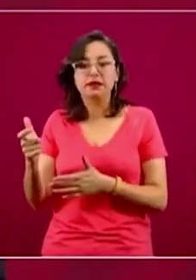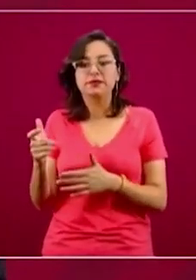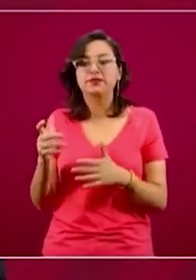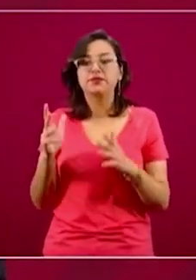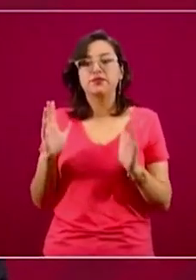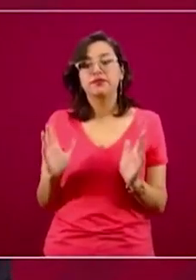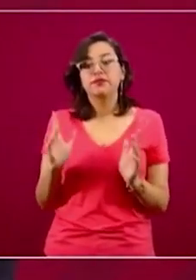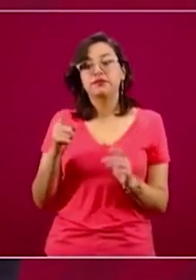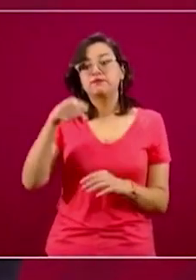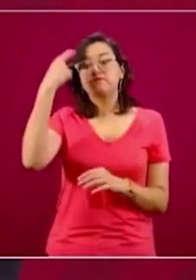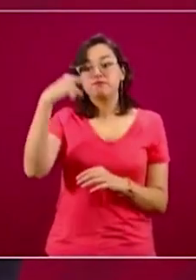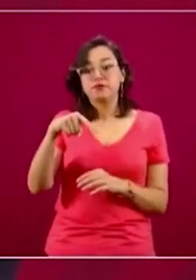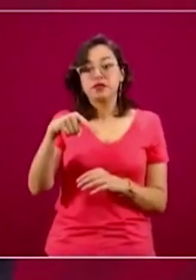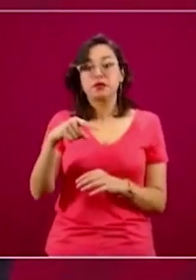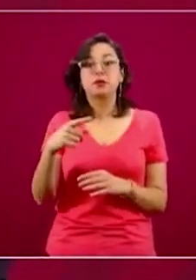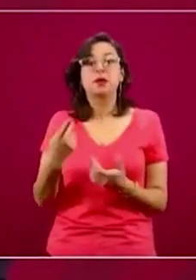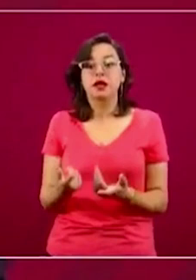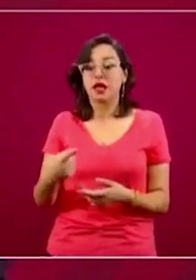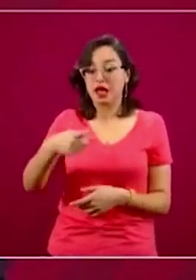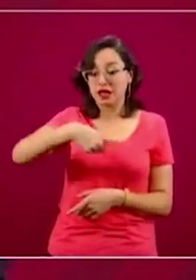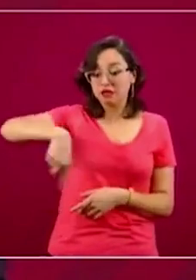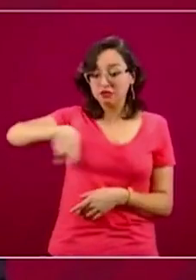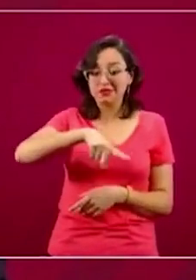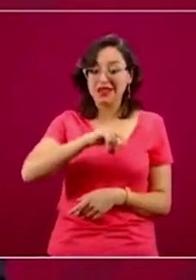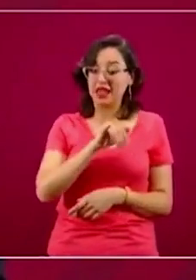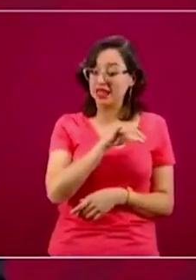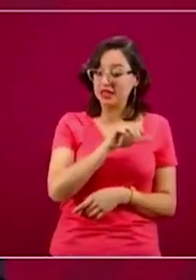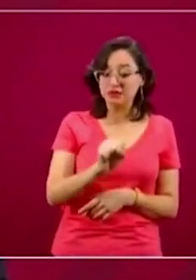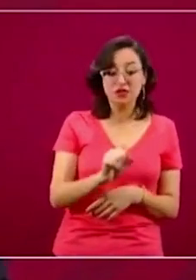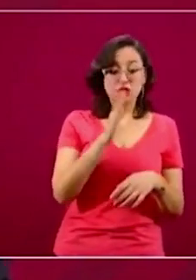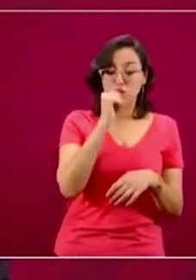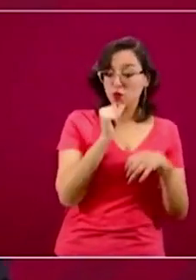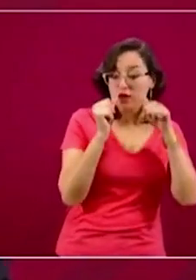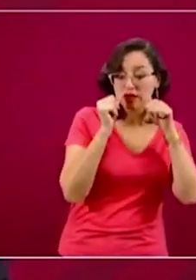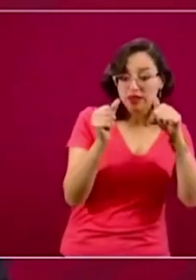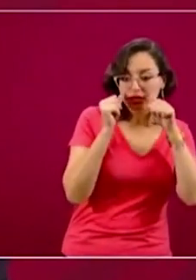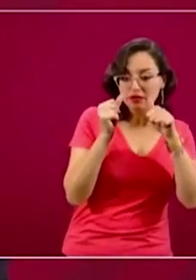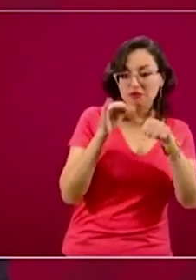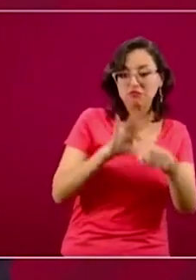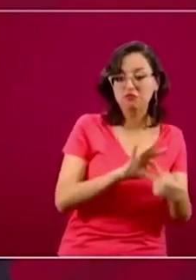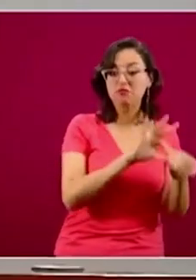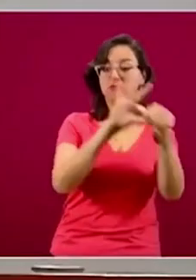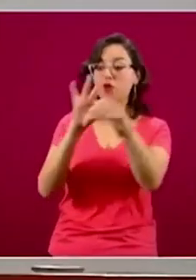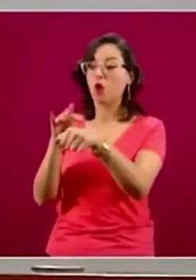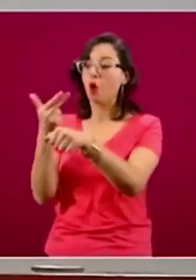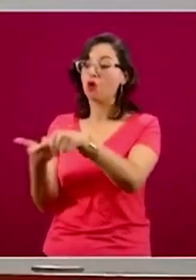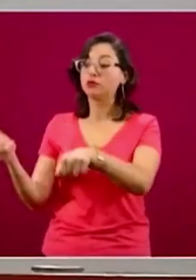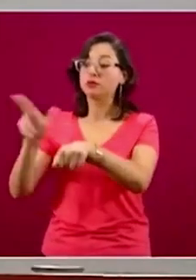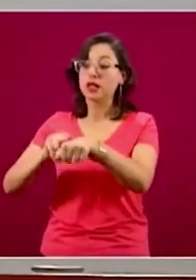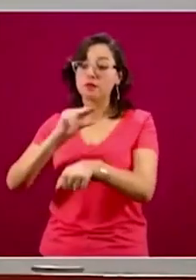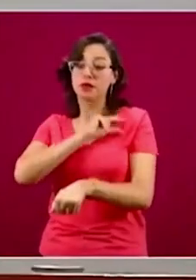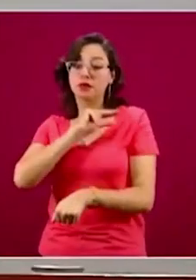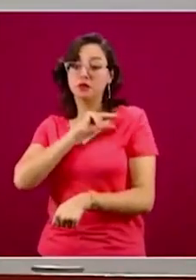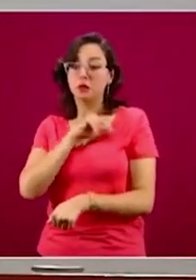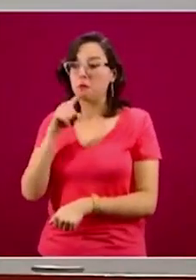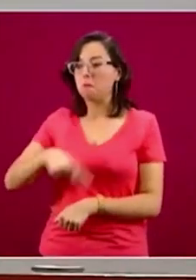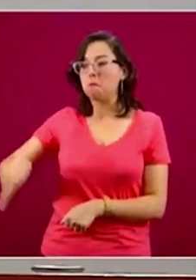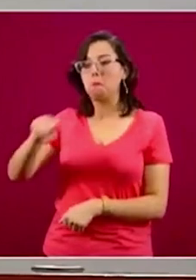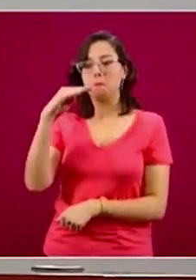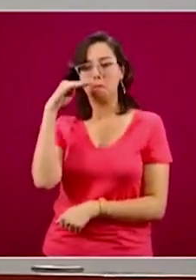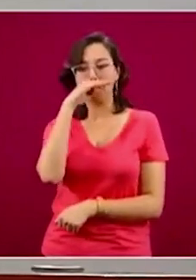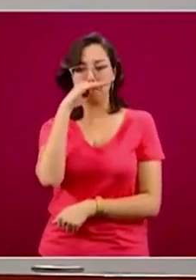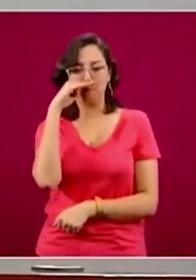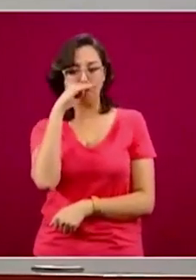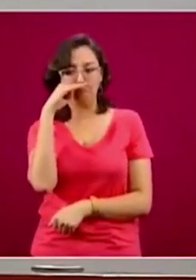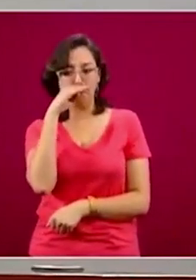que la atención, aunque ocurra en hospitales privados, en ciertos hospitales privados, no se cobre a costos de medicina